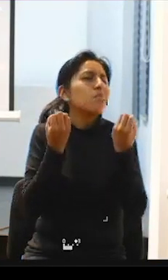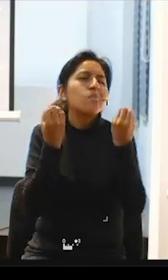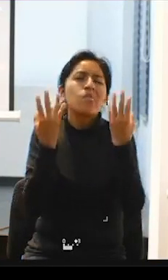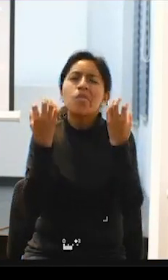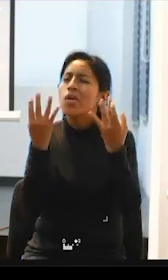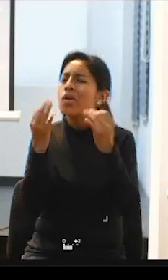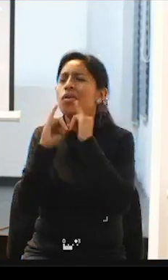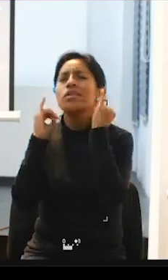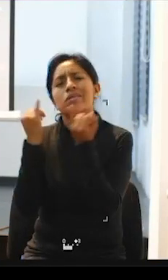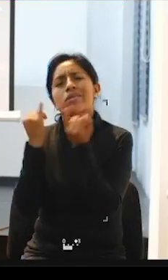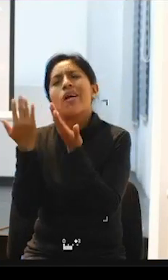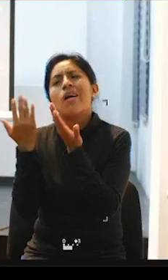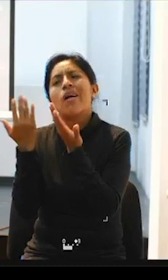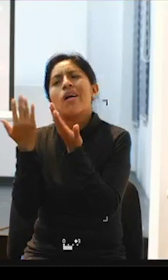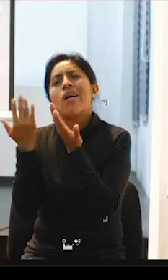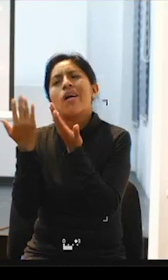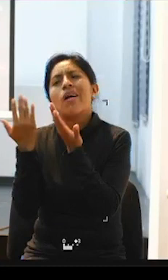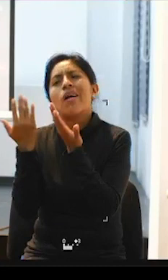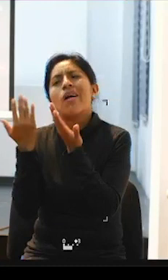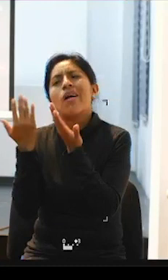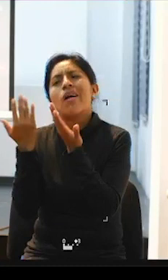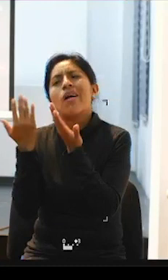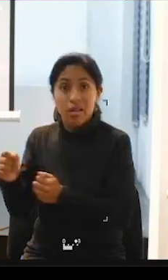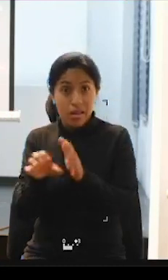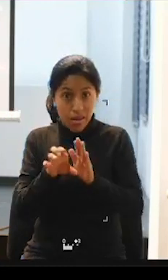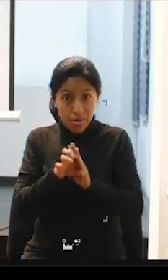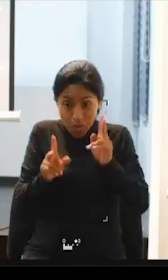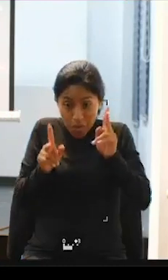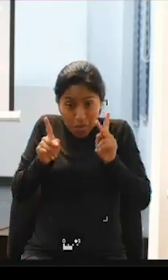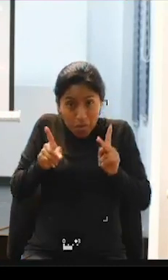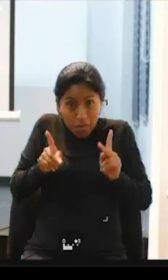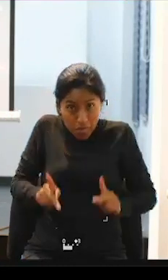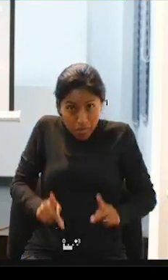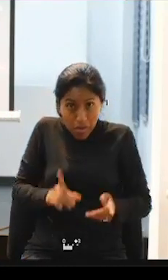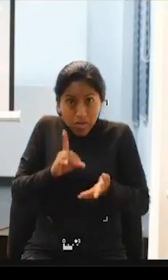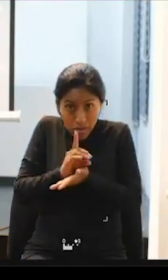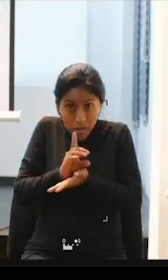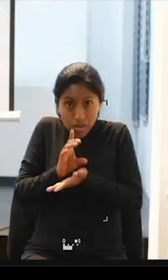experiencia de compañeros con discapacidad que ya están ahí que